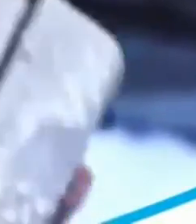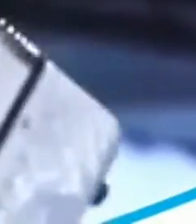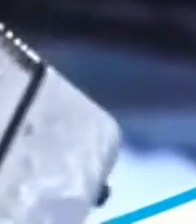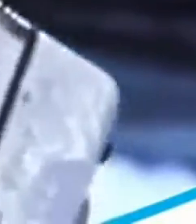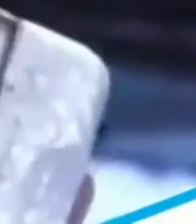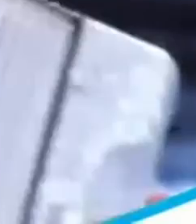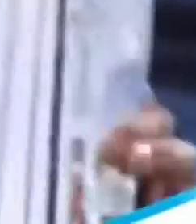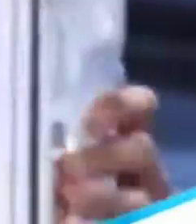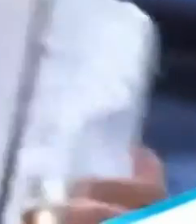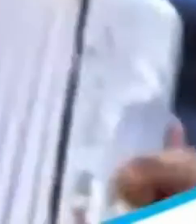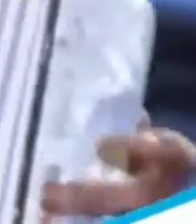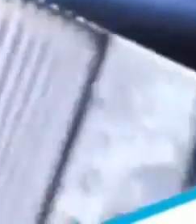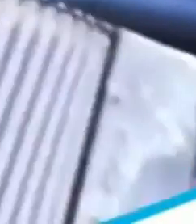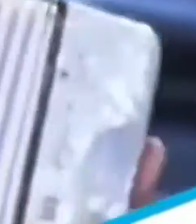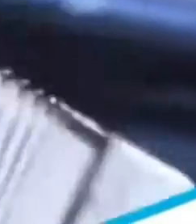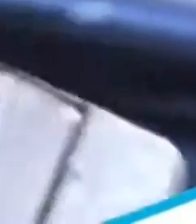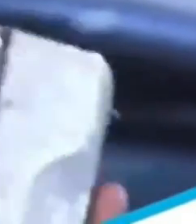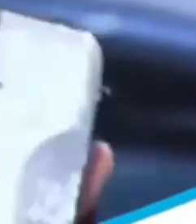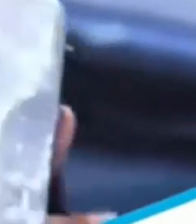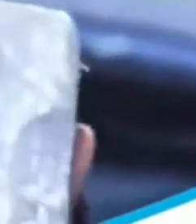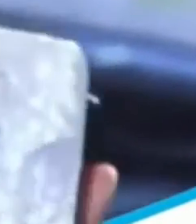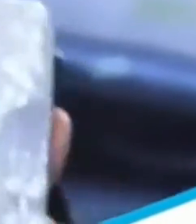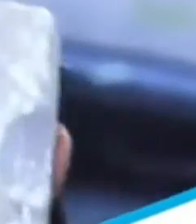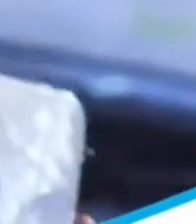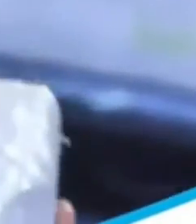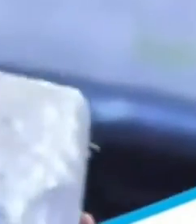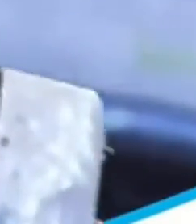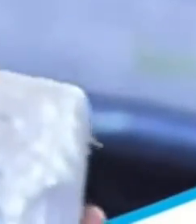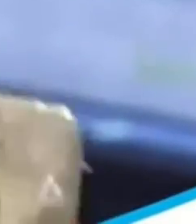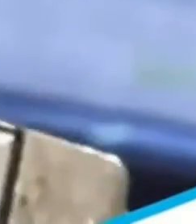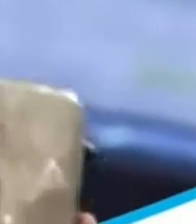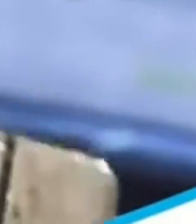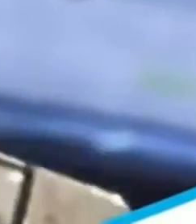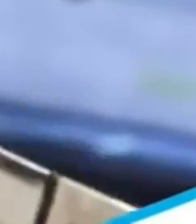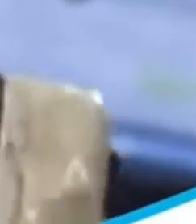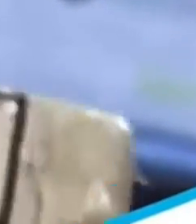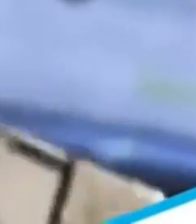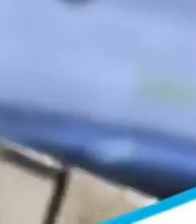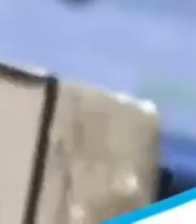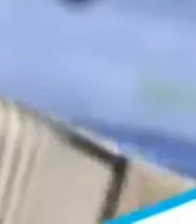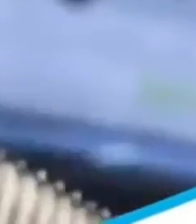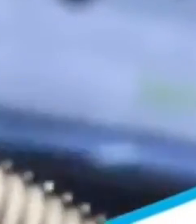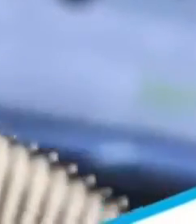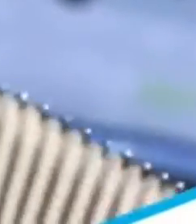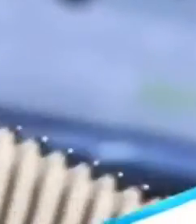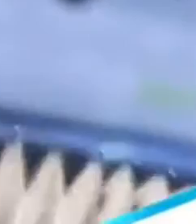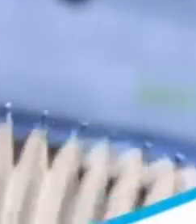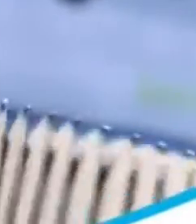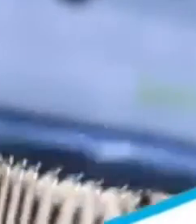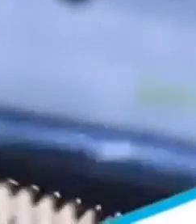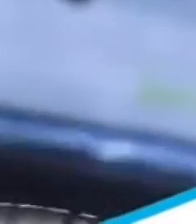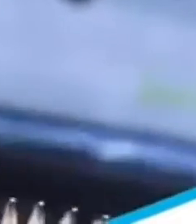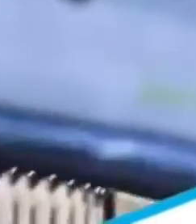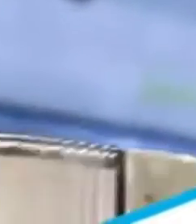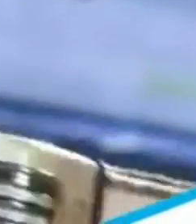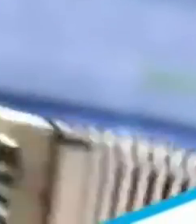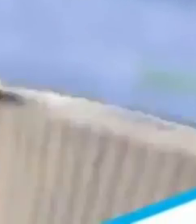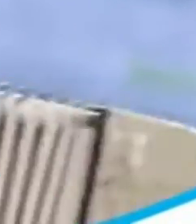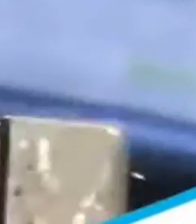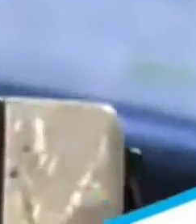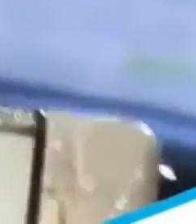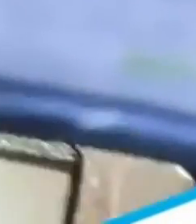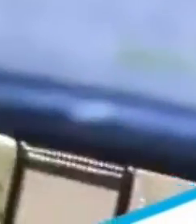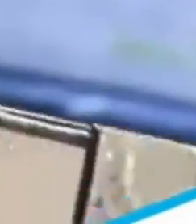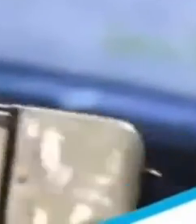reunida para organizar la fiesta del que será un año inolvidable, el Festival Vallenato 2017, celebrando las